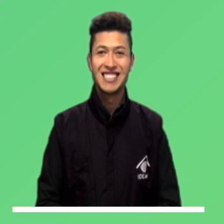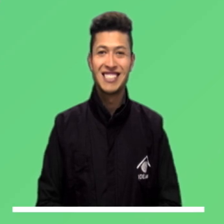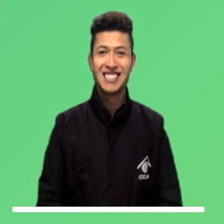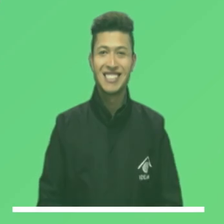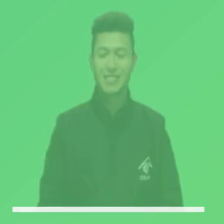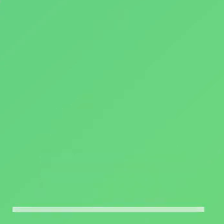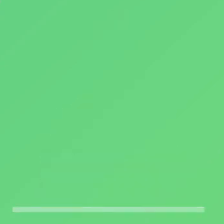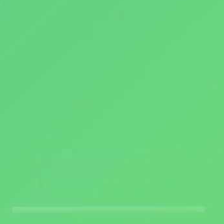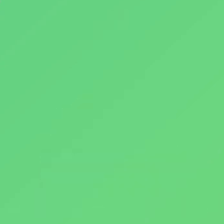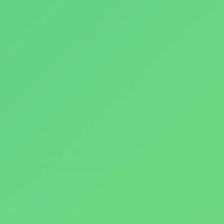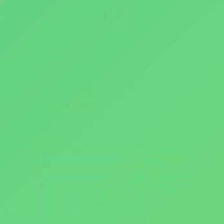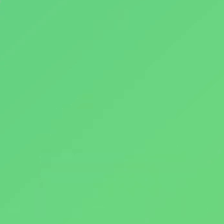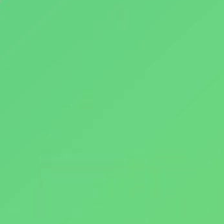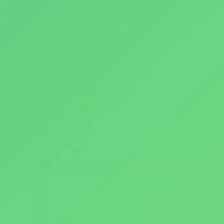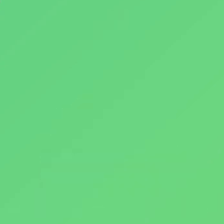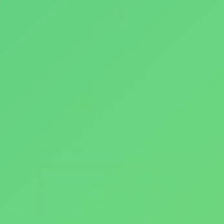mejores decisiones. ¡Suscríbete video.